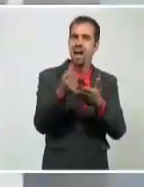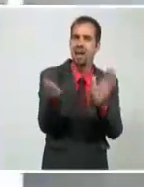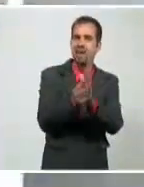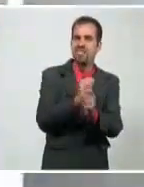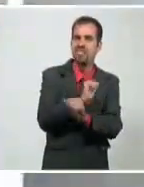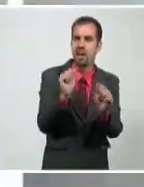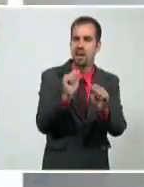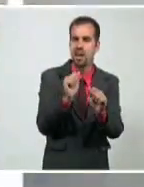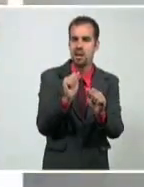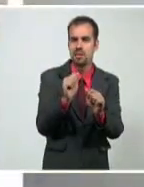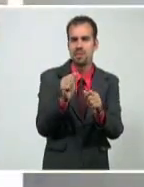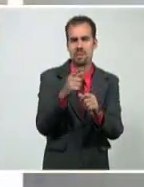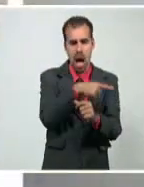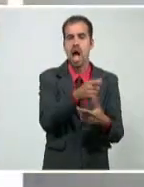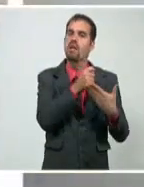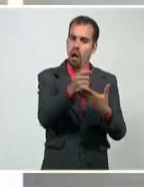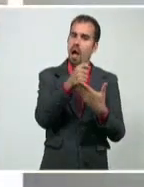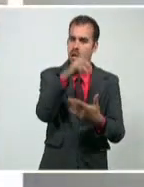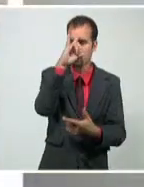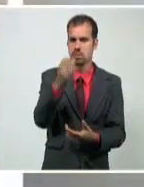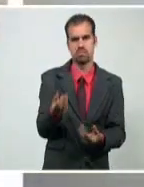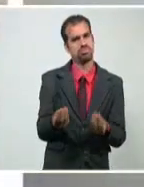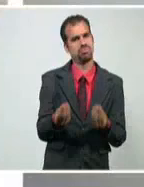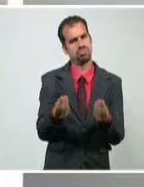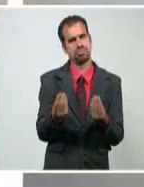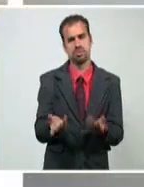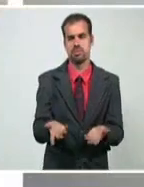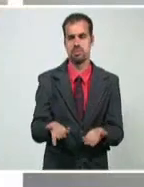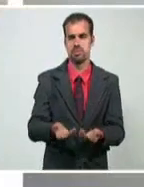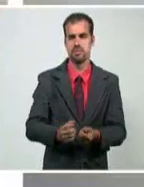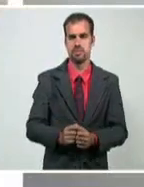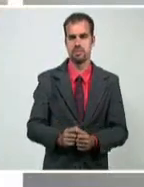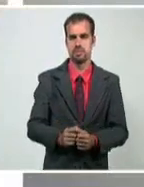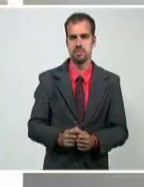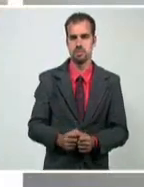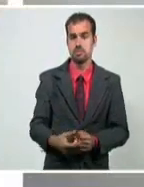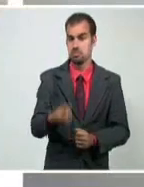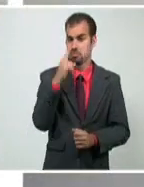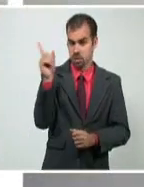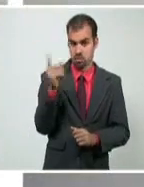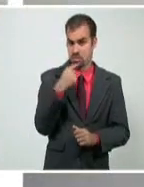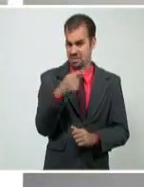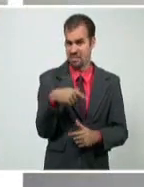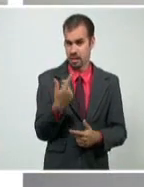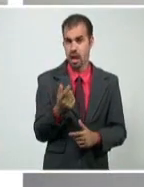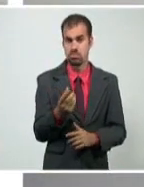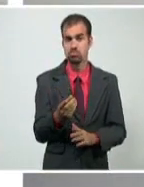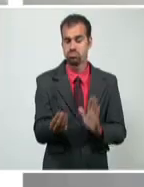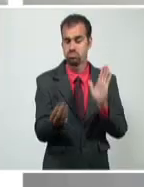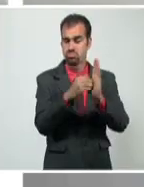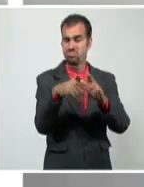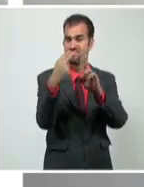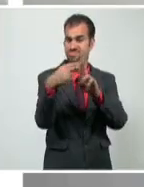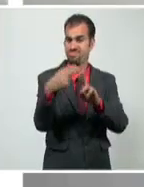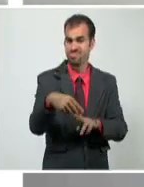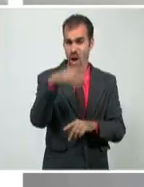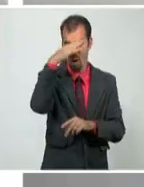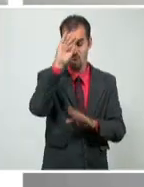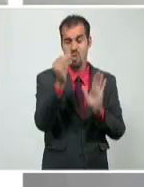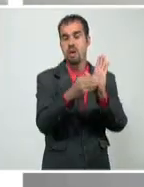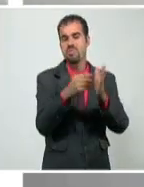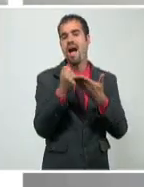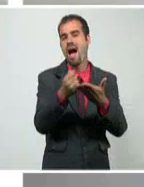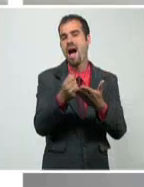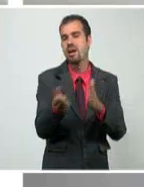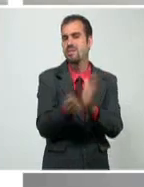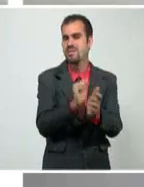gracias al equipo de Teleturquino, aquí lo está diciendo él, Estados Unidos incluye nuevamente al régimen Castro comunista en la lista de patrocinadores del terrorismo. Y hay un video,